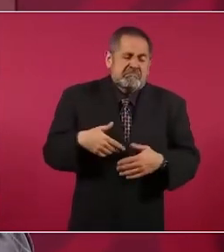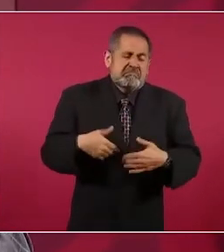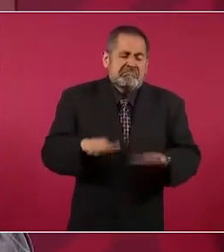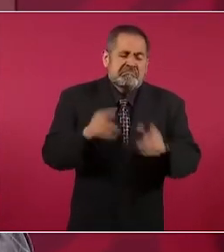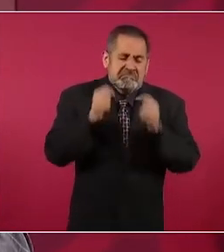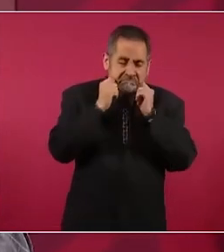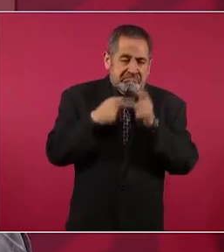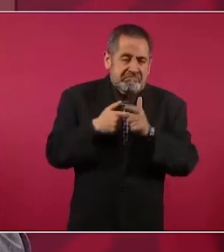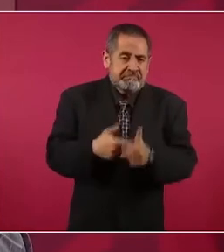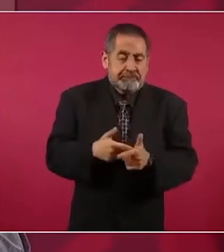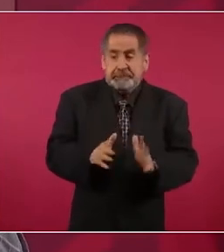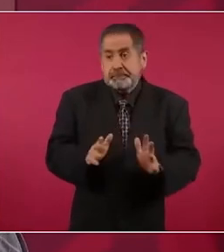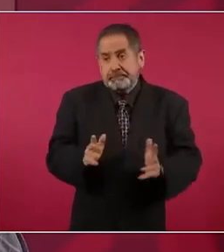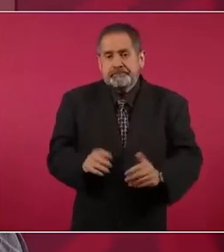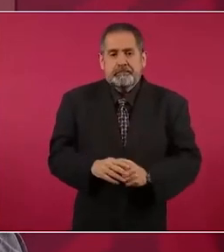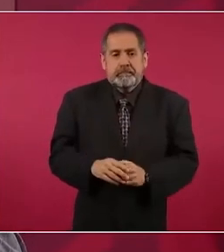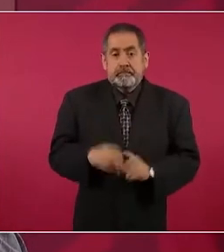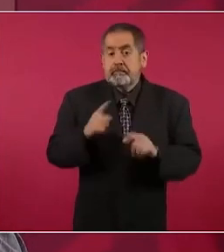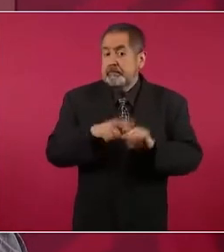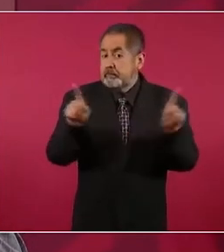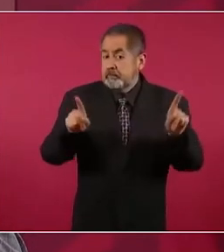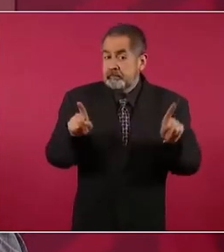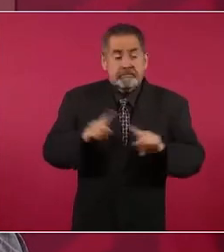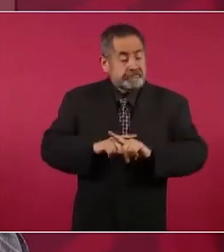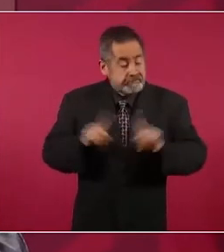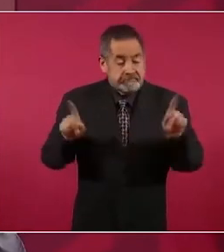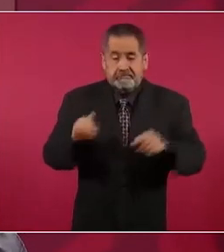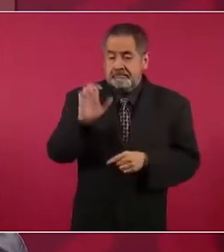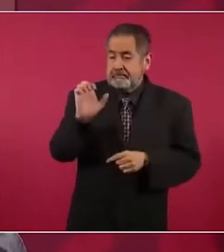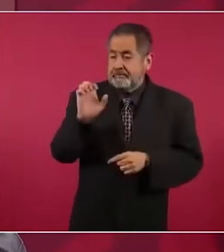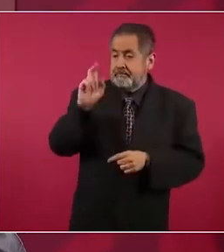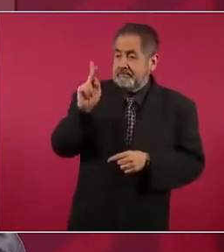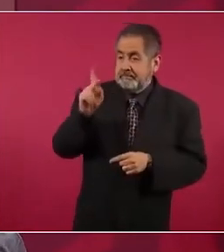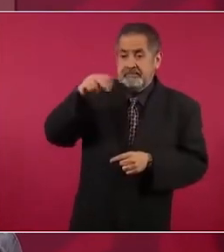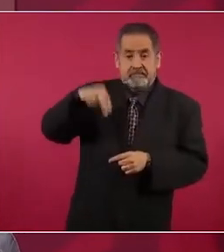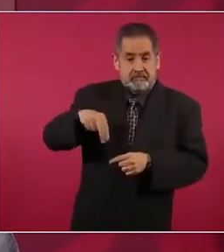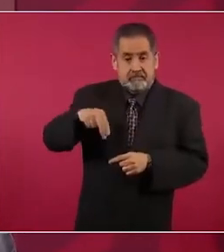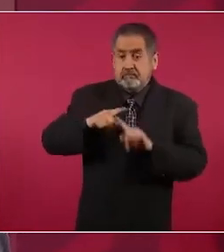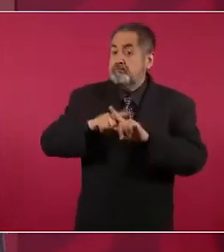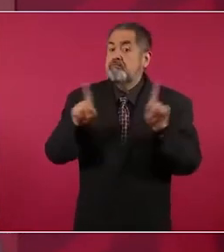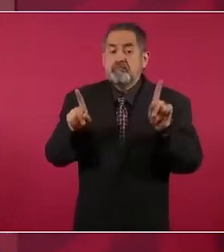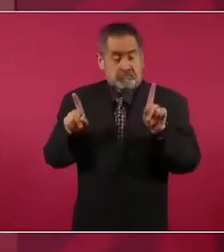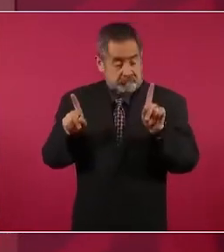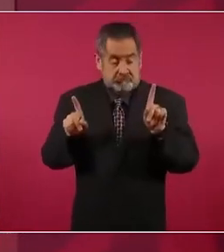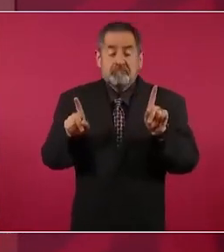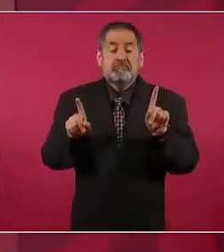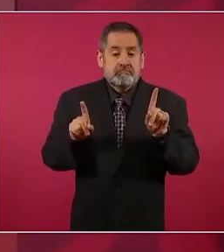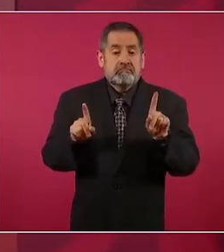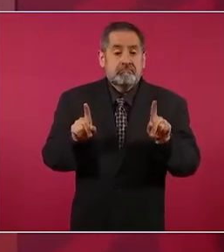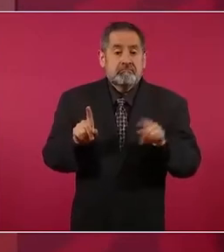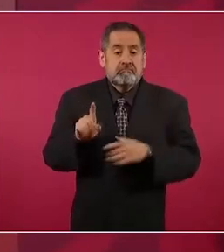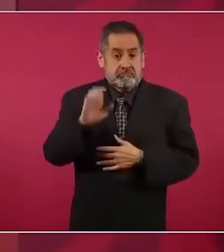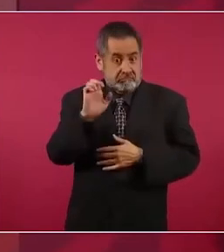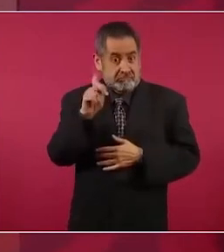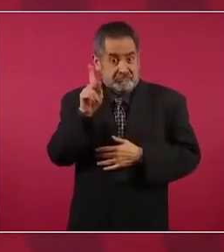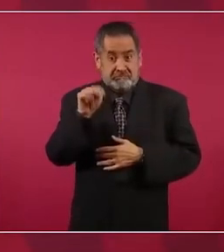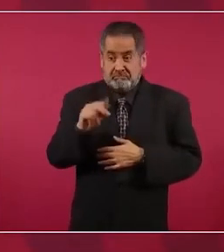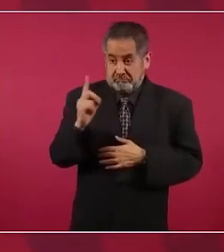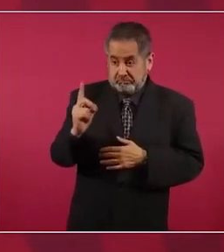Pero Peña fueron a decirle